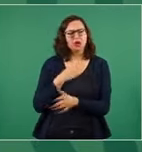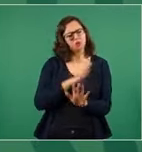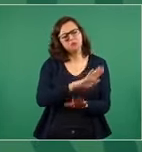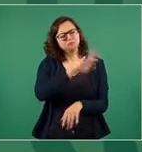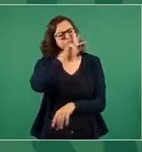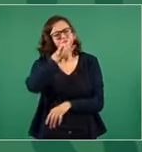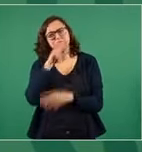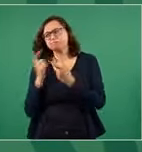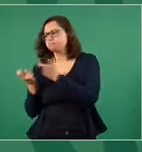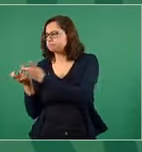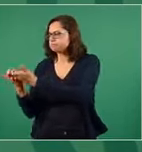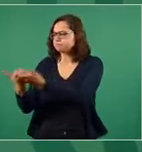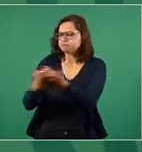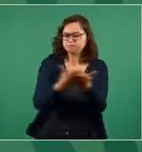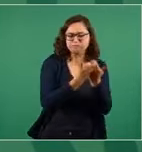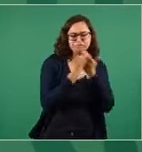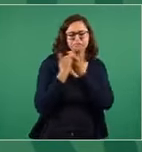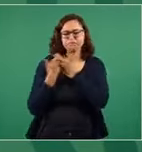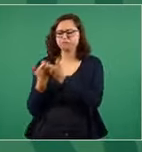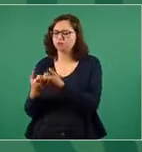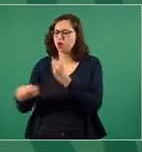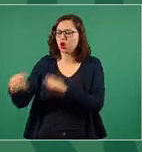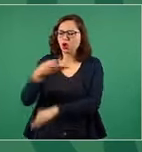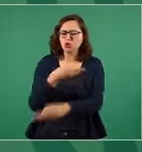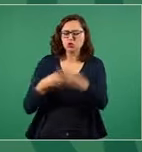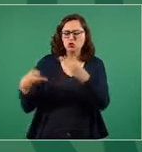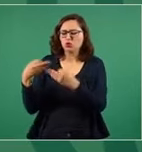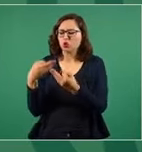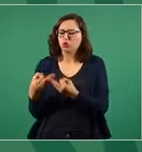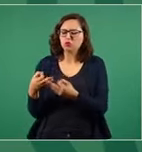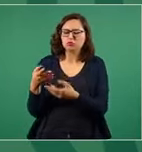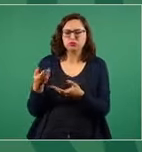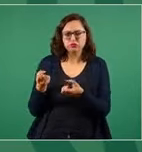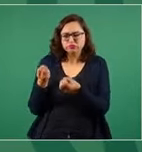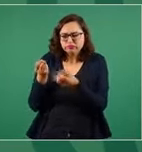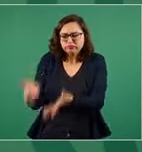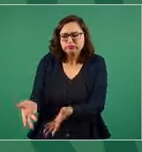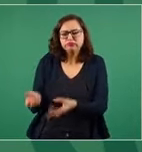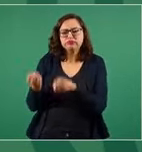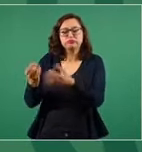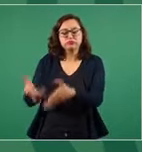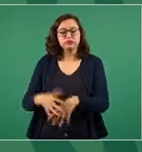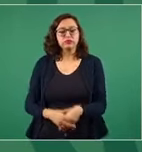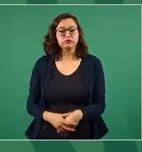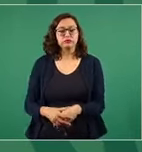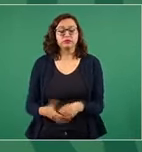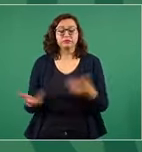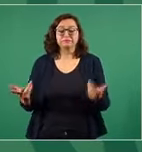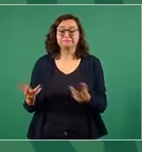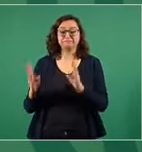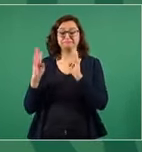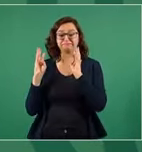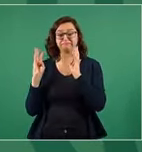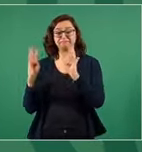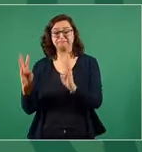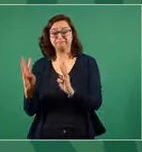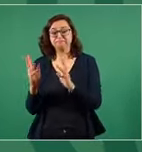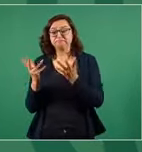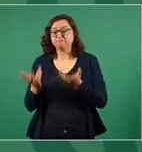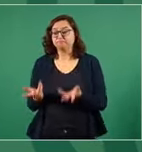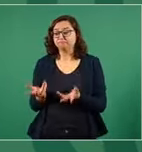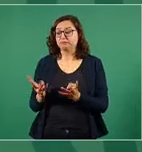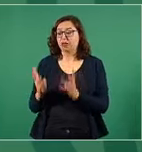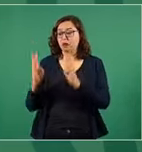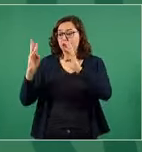Y va a haber velorio y no va a faltar el café, el pan, porque cooperan